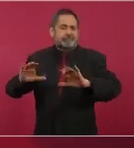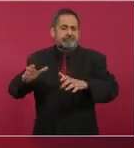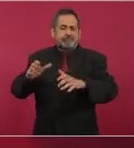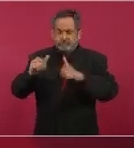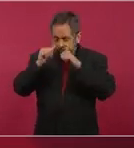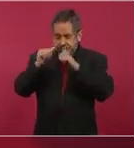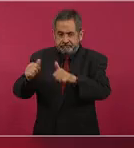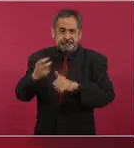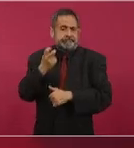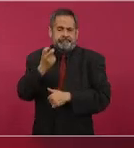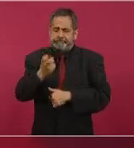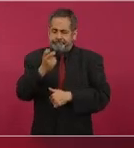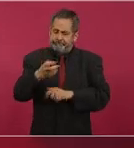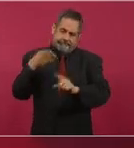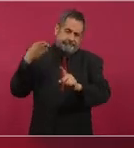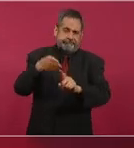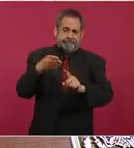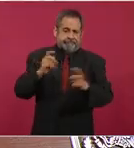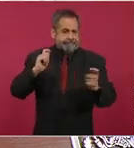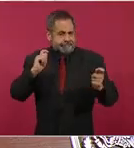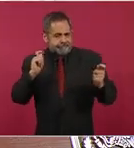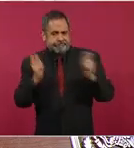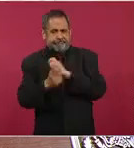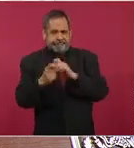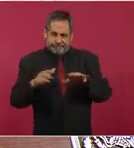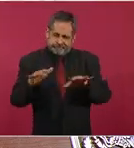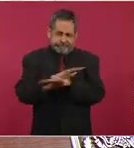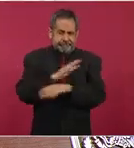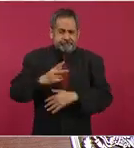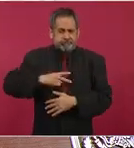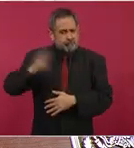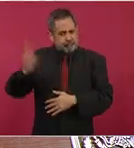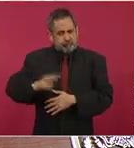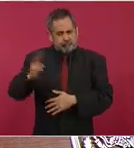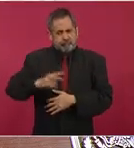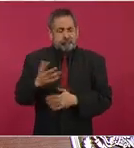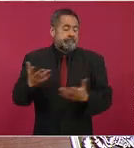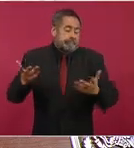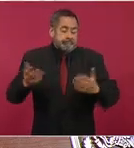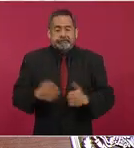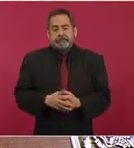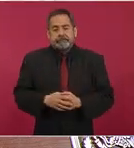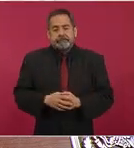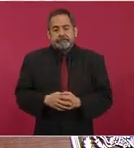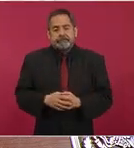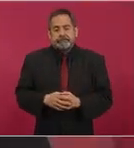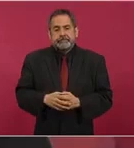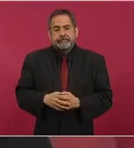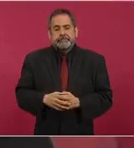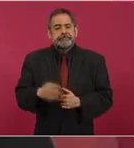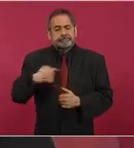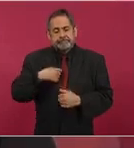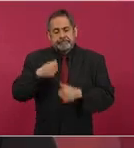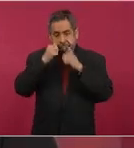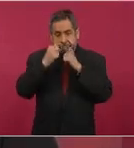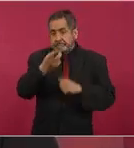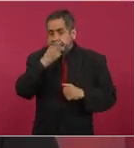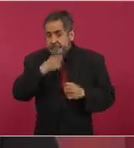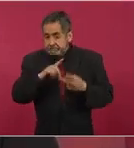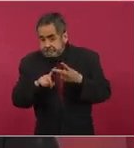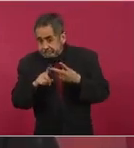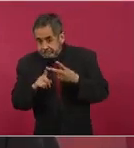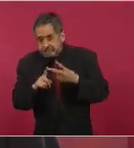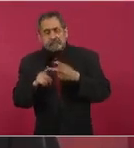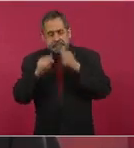Esto es un cambio verdadero, es una transformación. Entonces, vamos a atender lo que tú estás